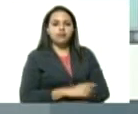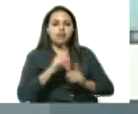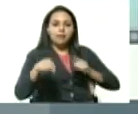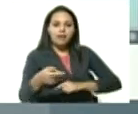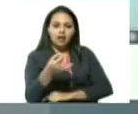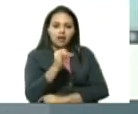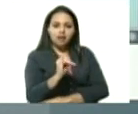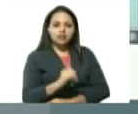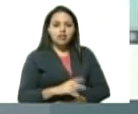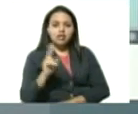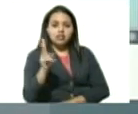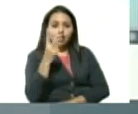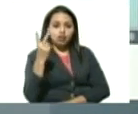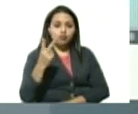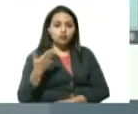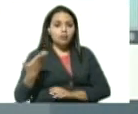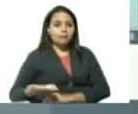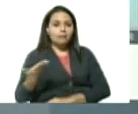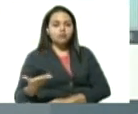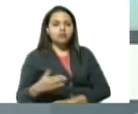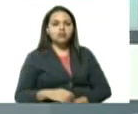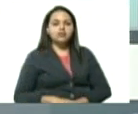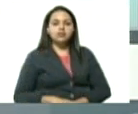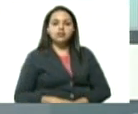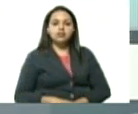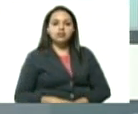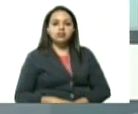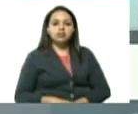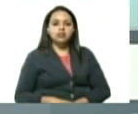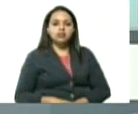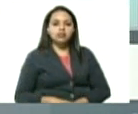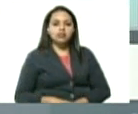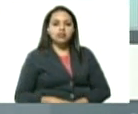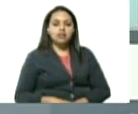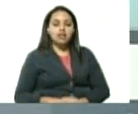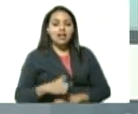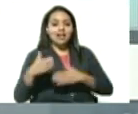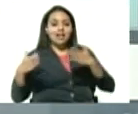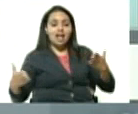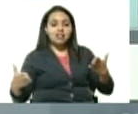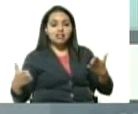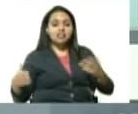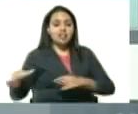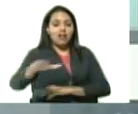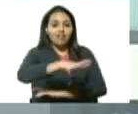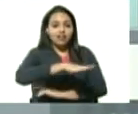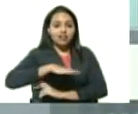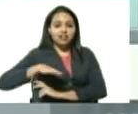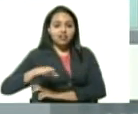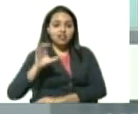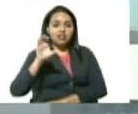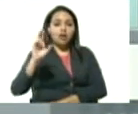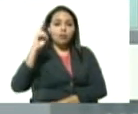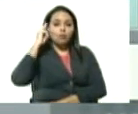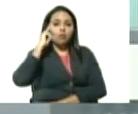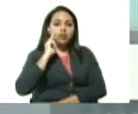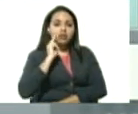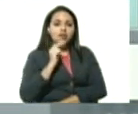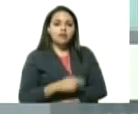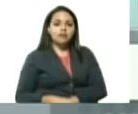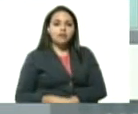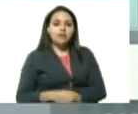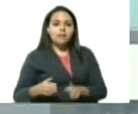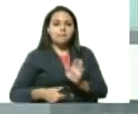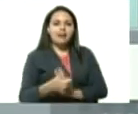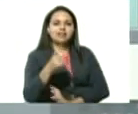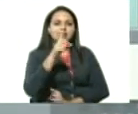el segundo foco en importancia es en el municipio Gran Sabana en el estado Bolívar donde tenemos ya ciento